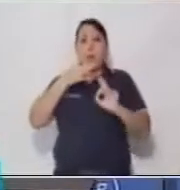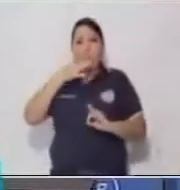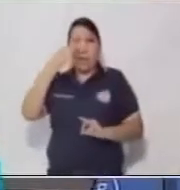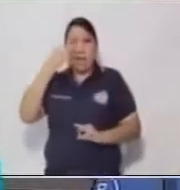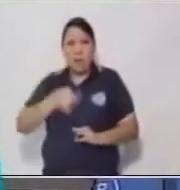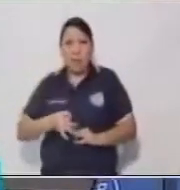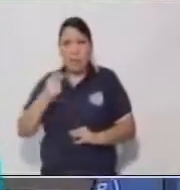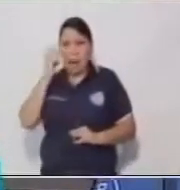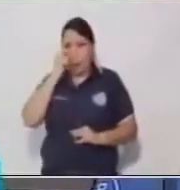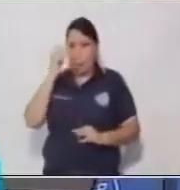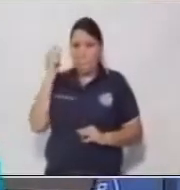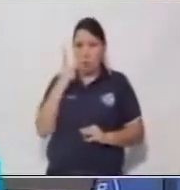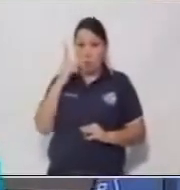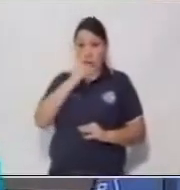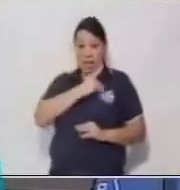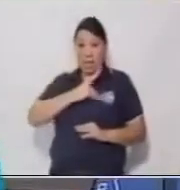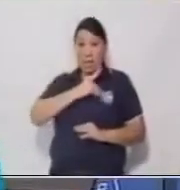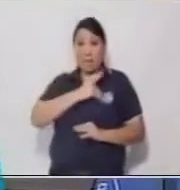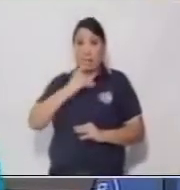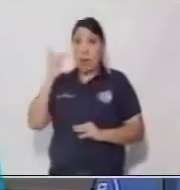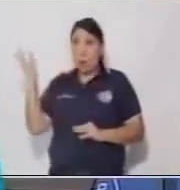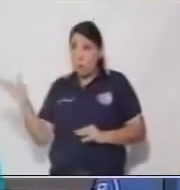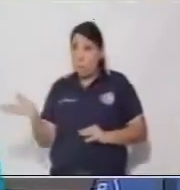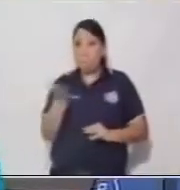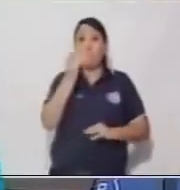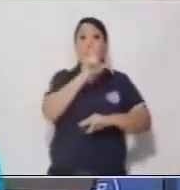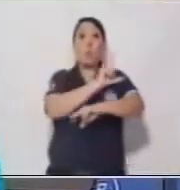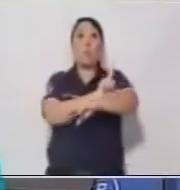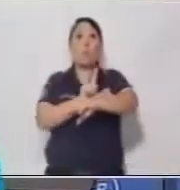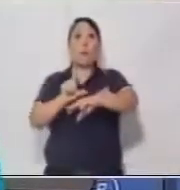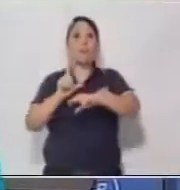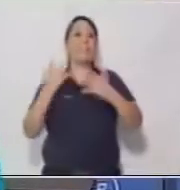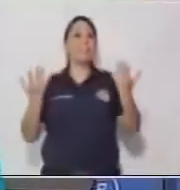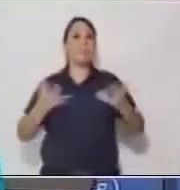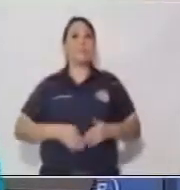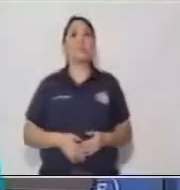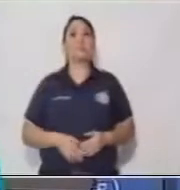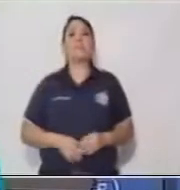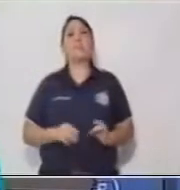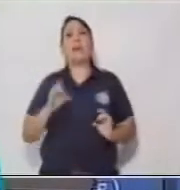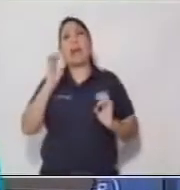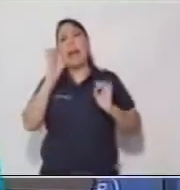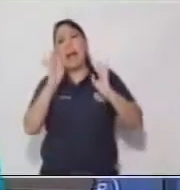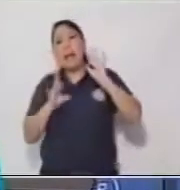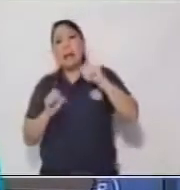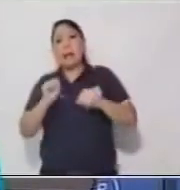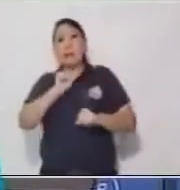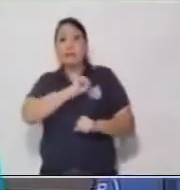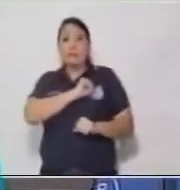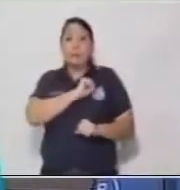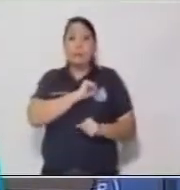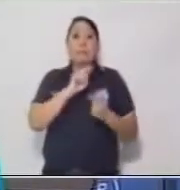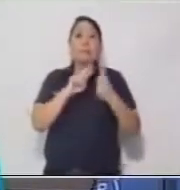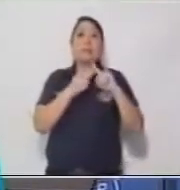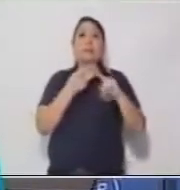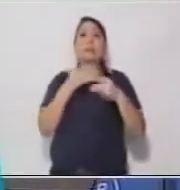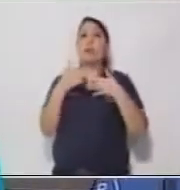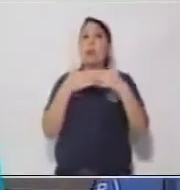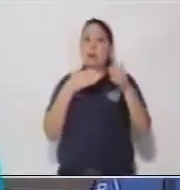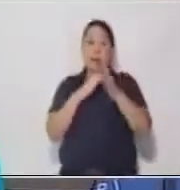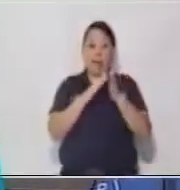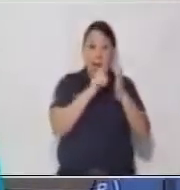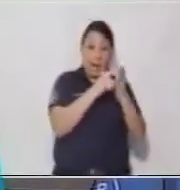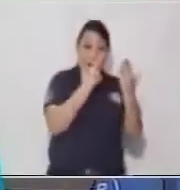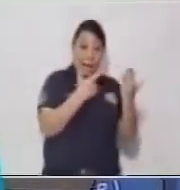hechiceras que te llevan al mundo de los cuentos? Algunos amigos dicen que cualquier libro tiene la magia de